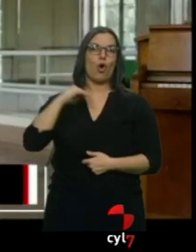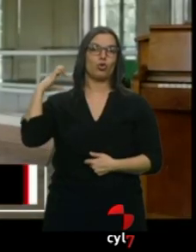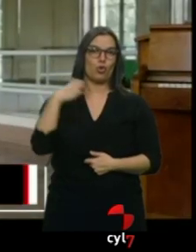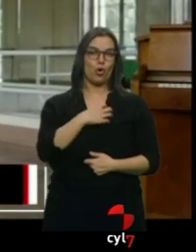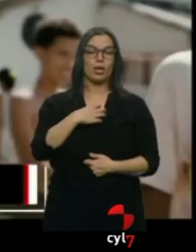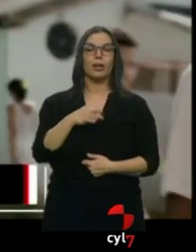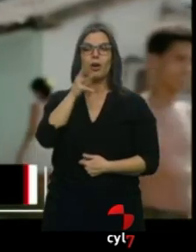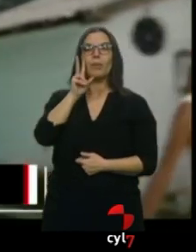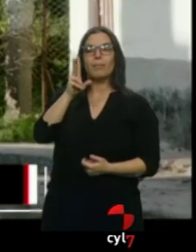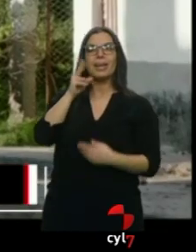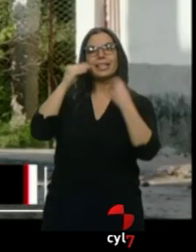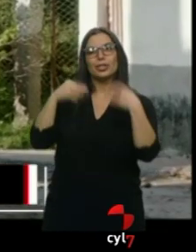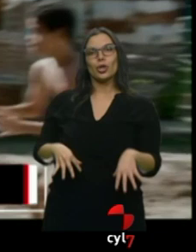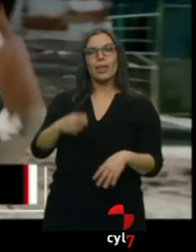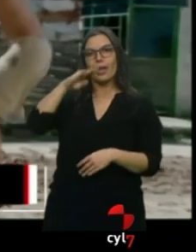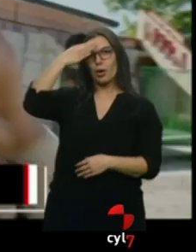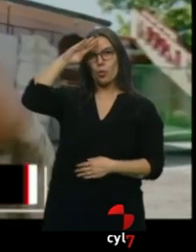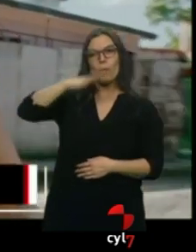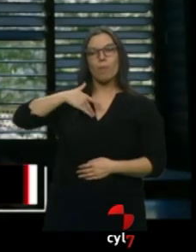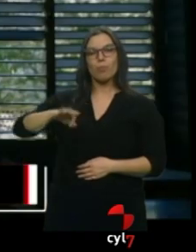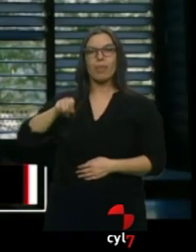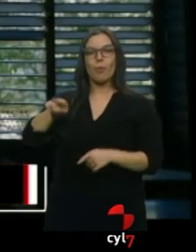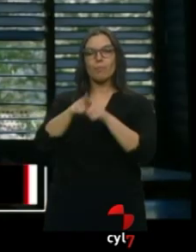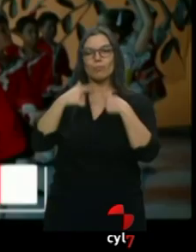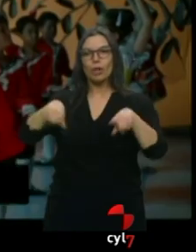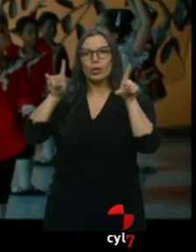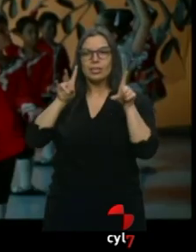de un niño, que además se convierte en un gran bailarín.